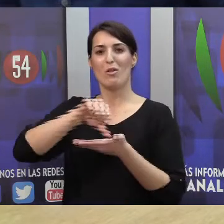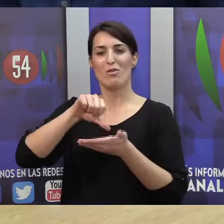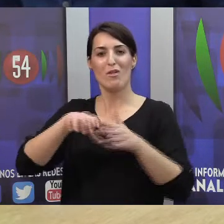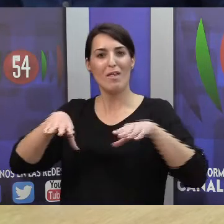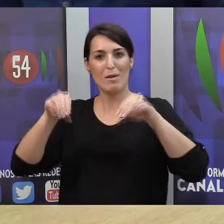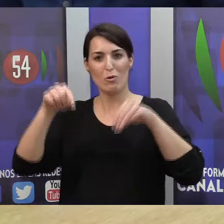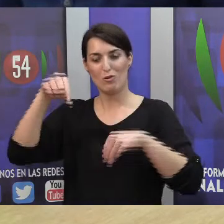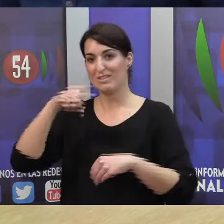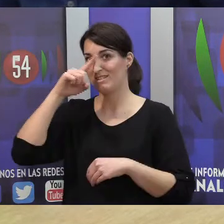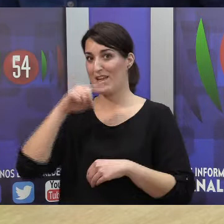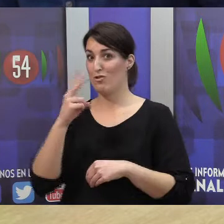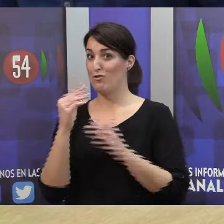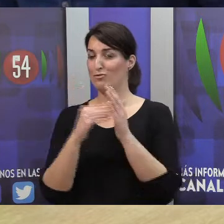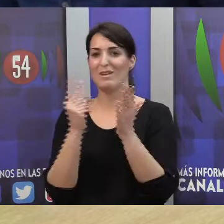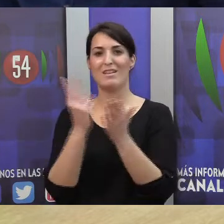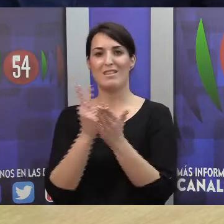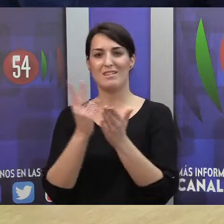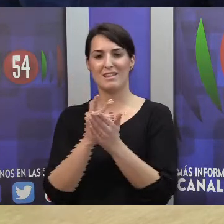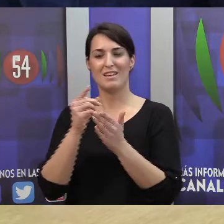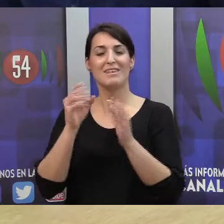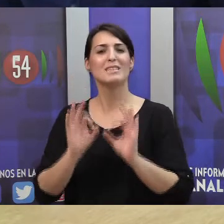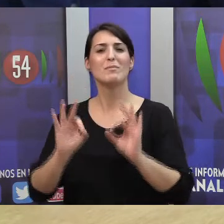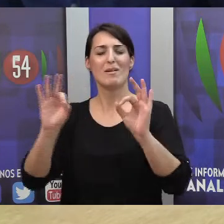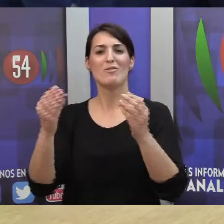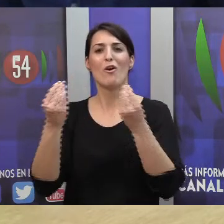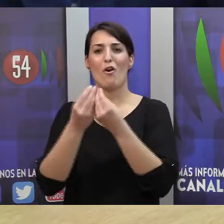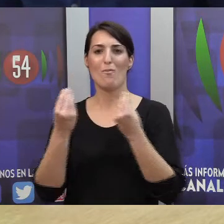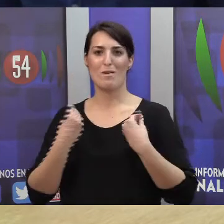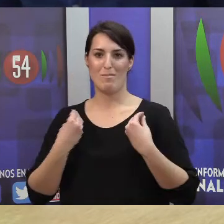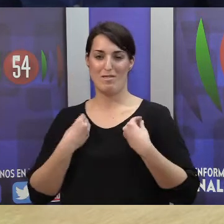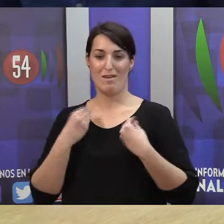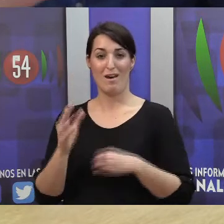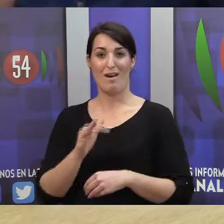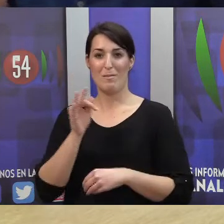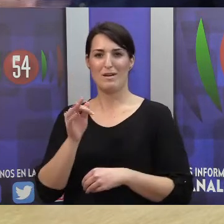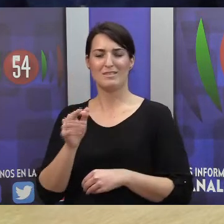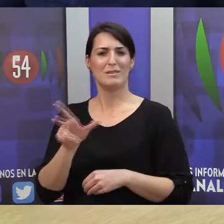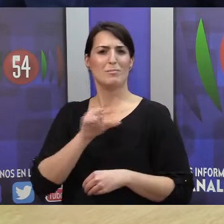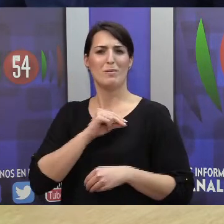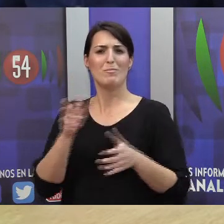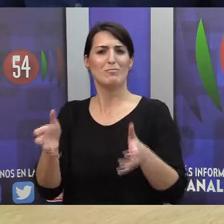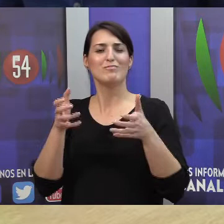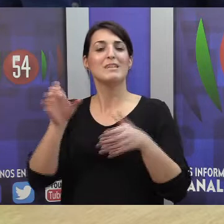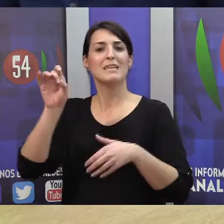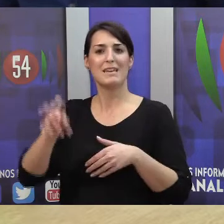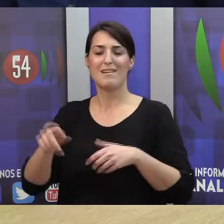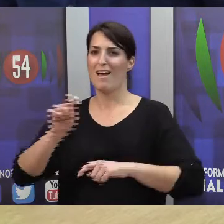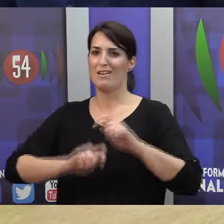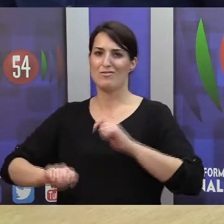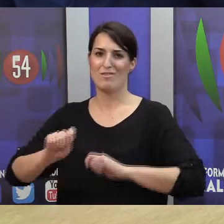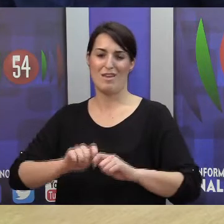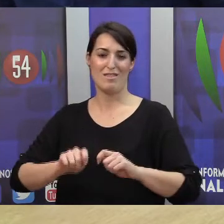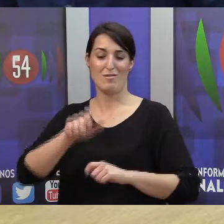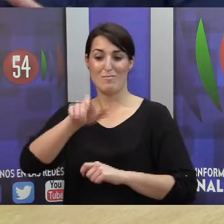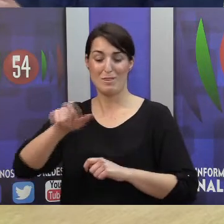2017, en este caso en la modalidad de convivencia y además que recae, yo creo que en una asociación de sobra conocida por toda la gente